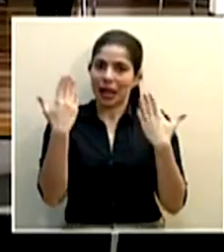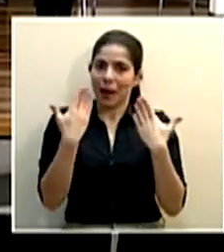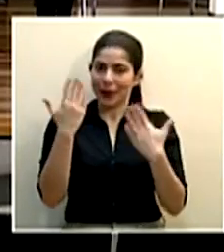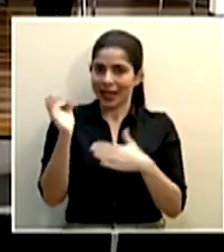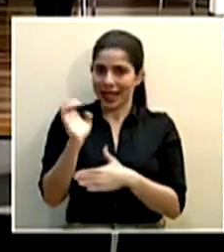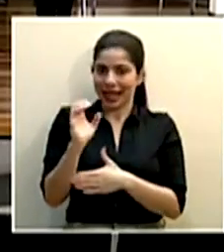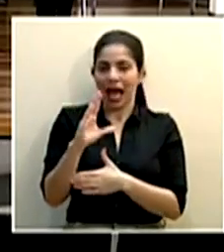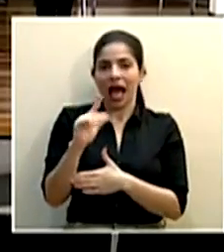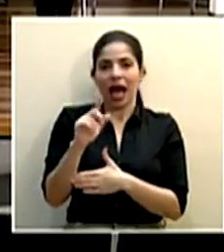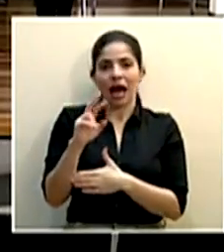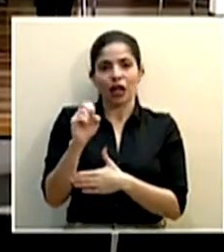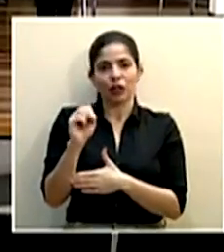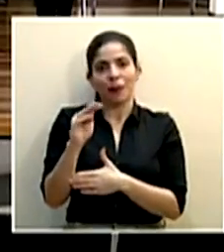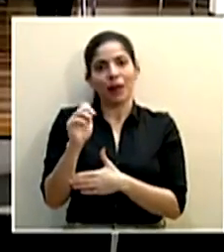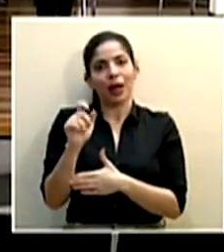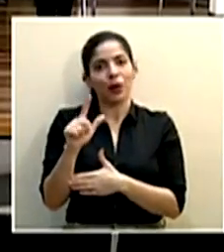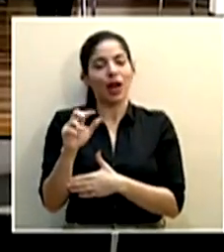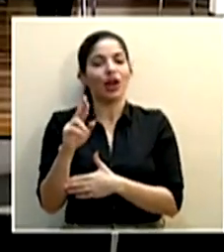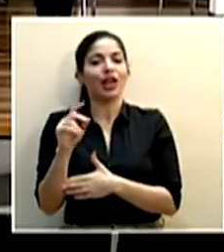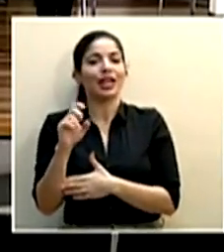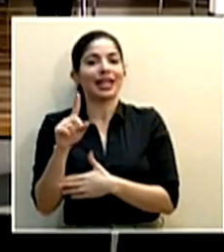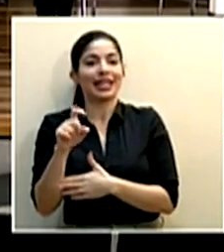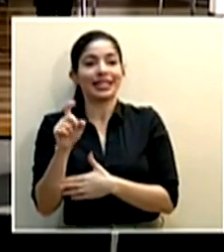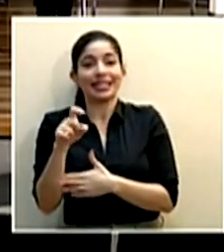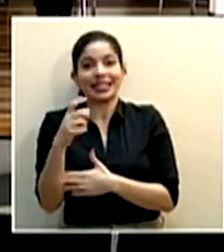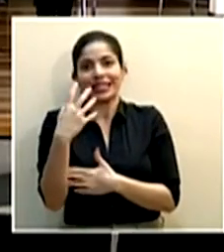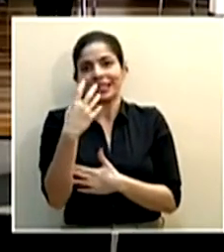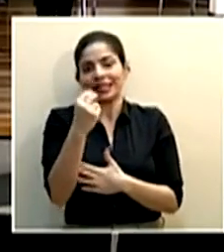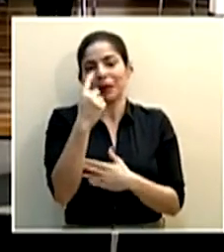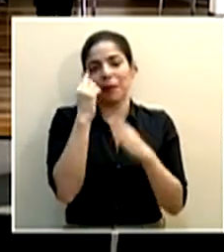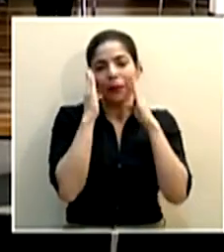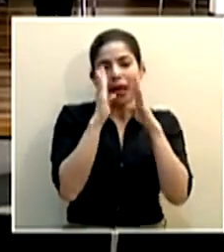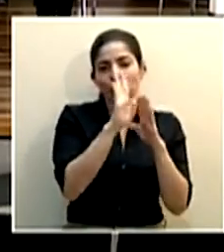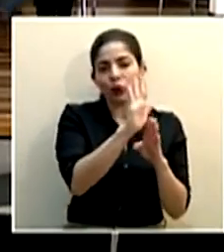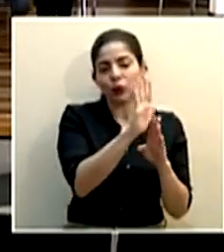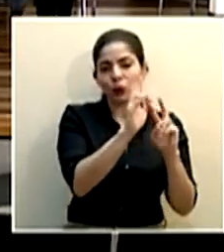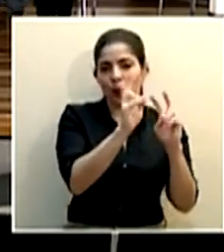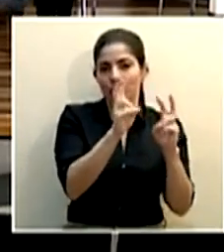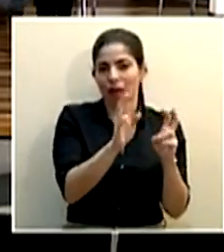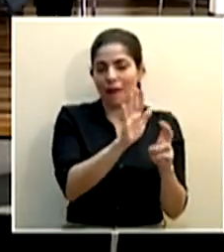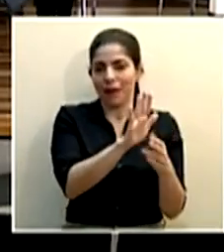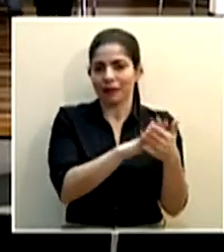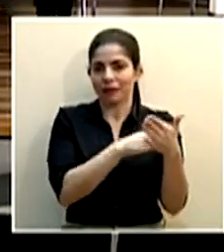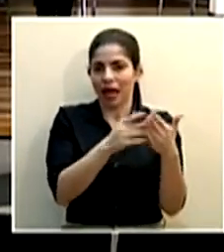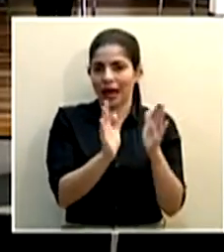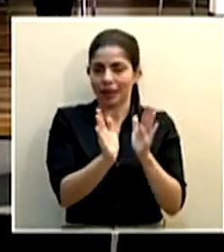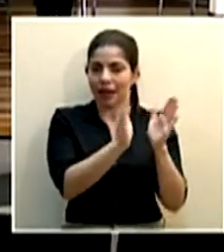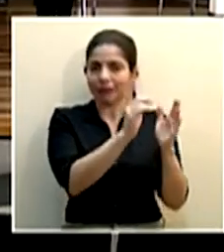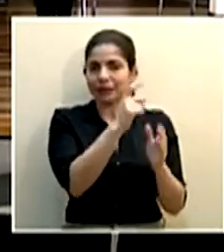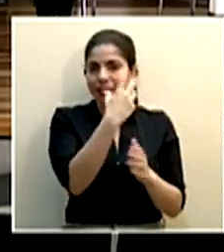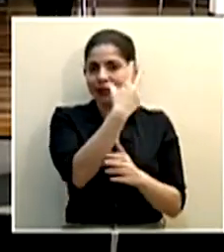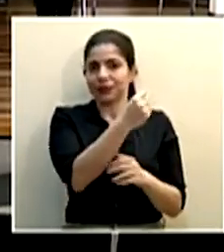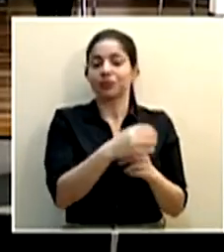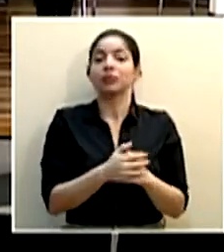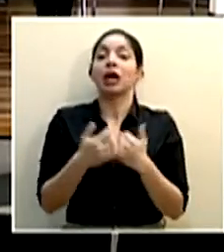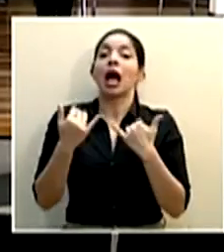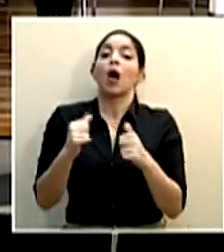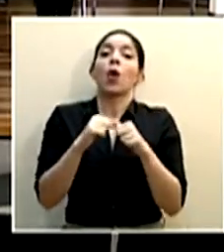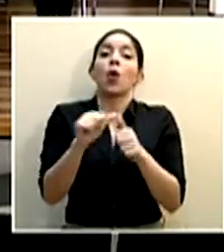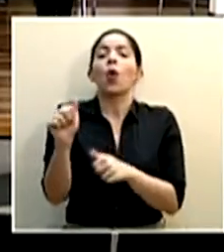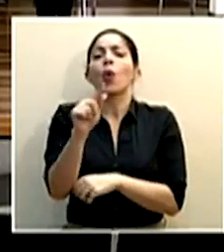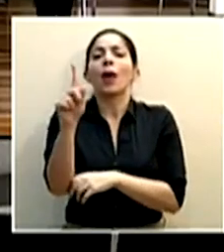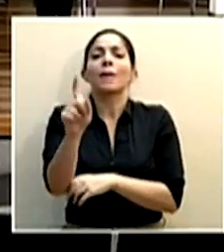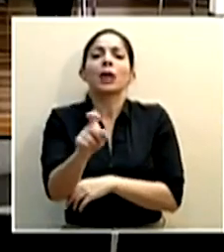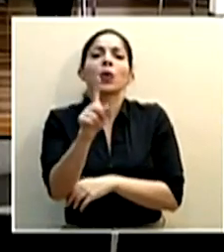y energía Carlos Manuel Rodríguez quien debe retirarse para atender algunos temas propios de su agenda continuamos con otras